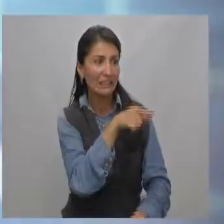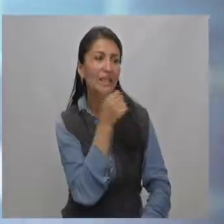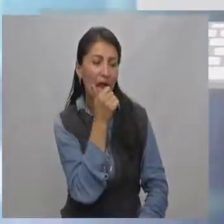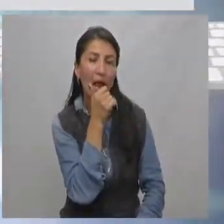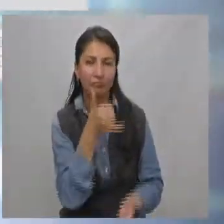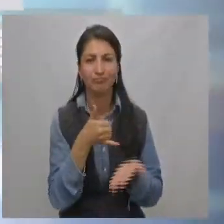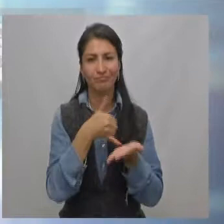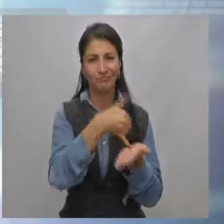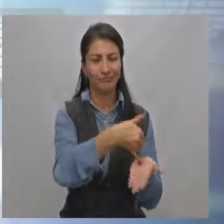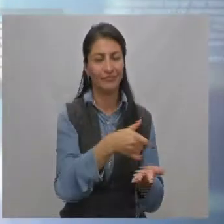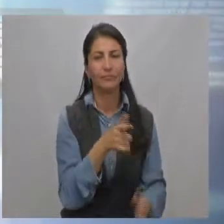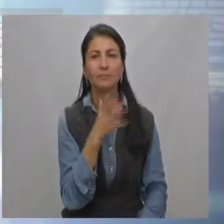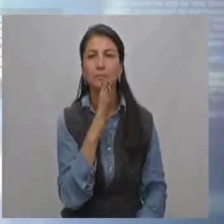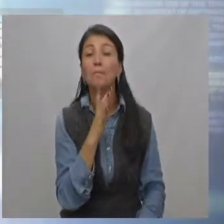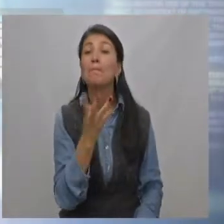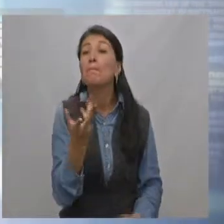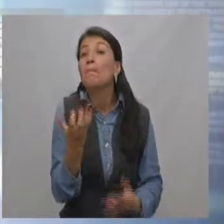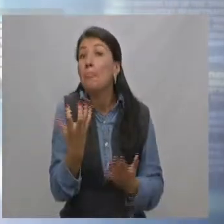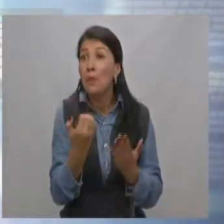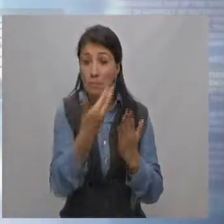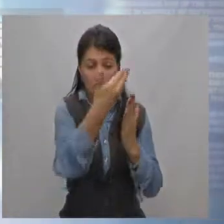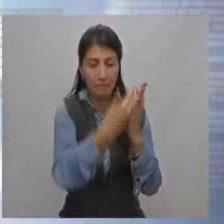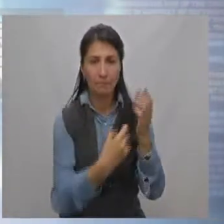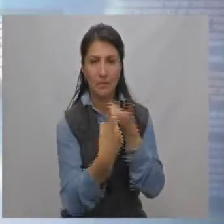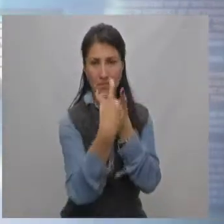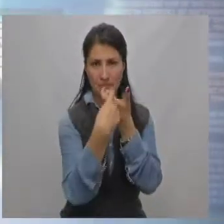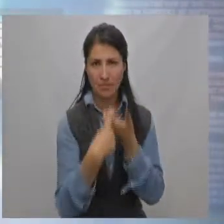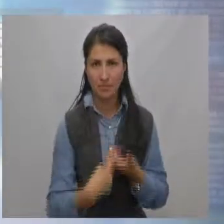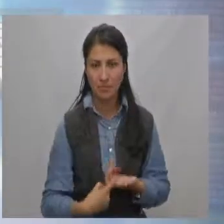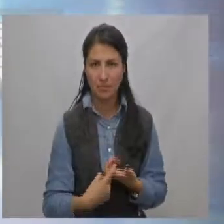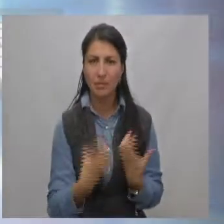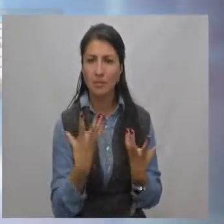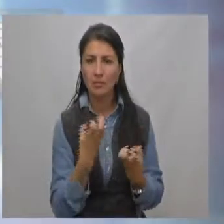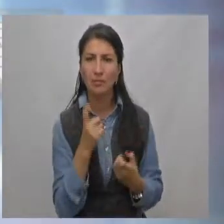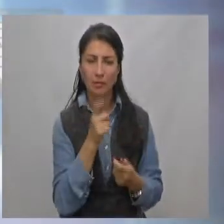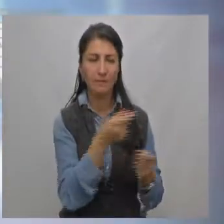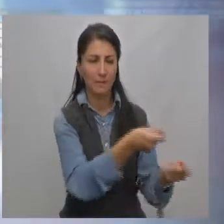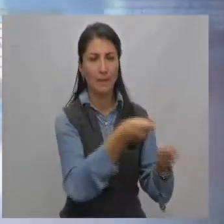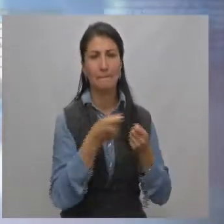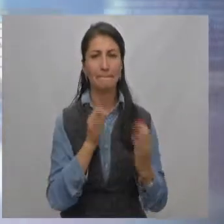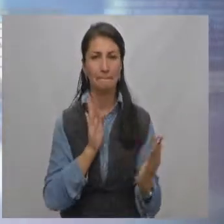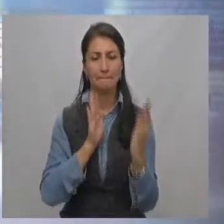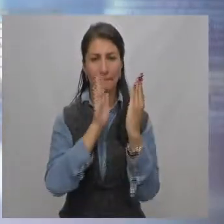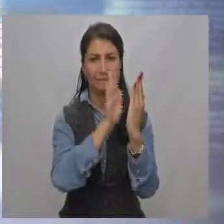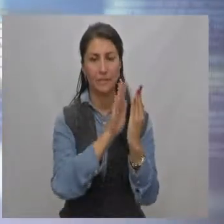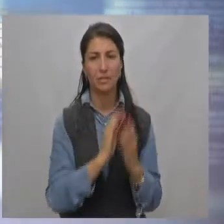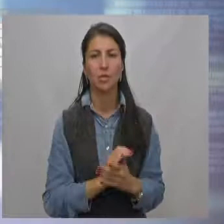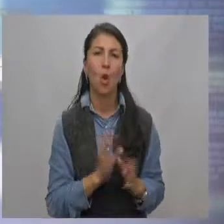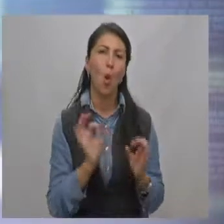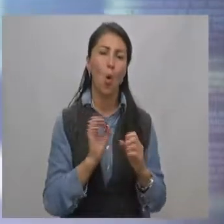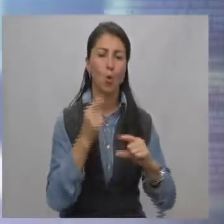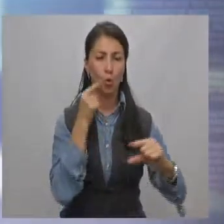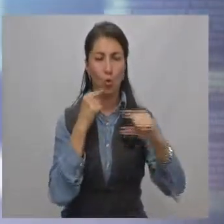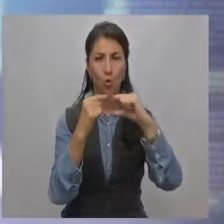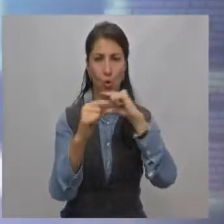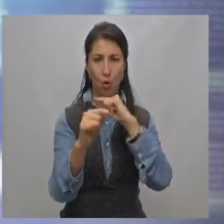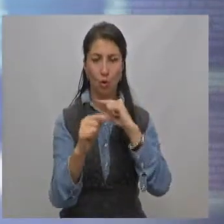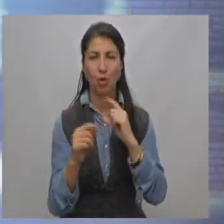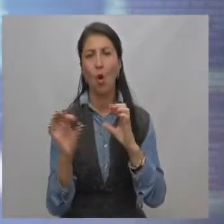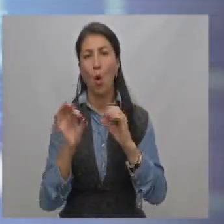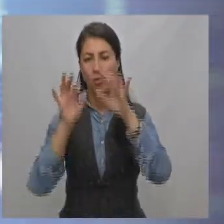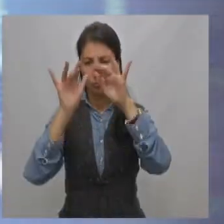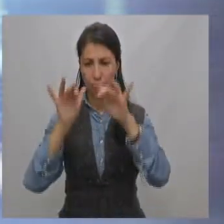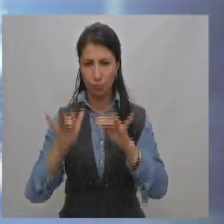fiscal. Las propuestas de candidatura con los soportes requeridos deben entregarse personalmente, enviarse por correo